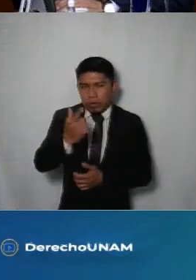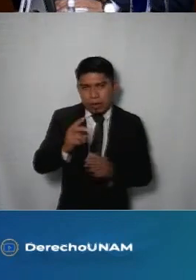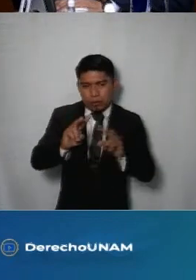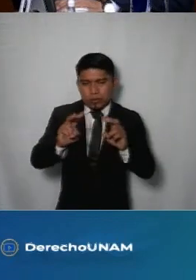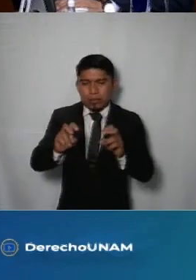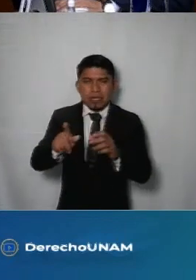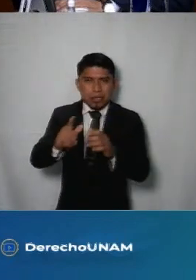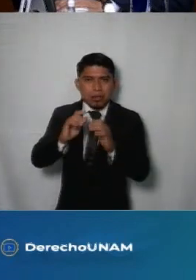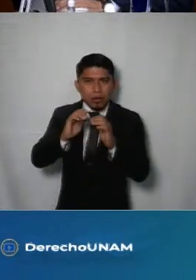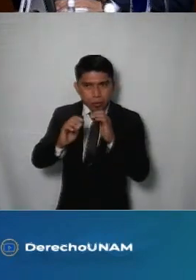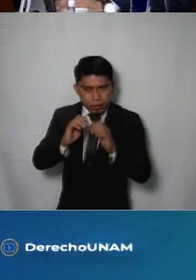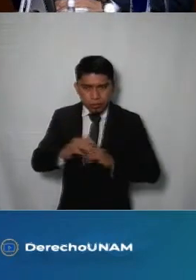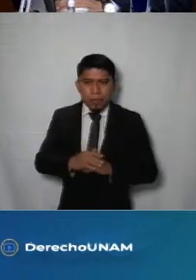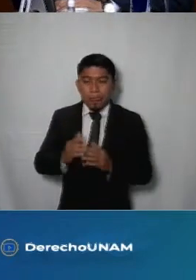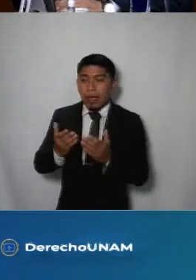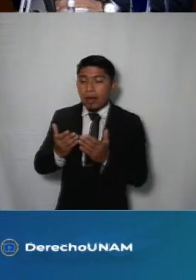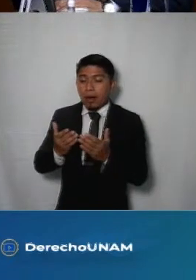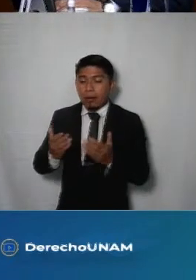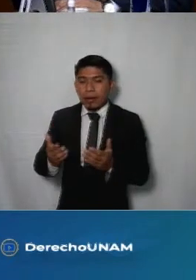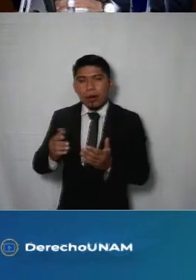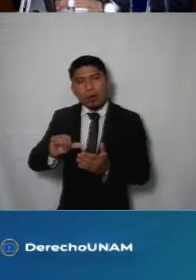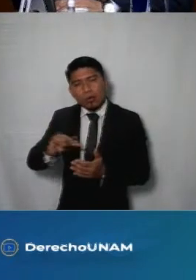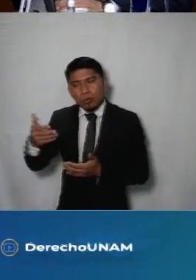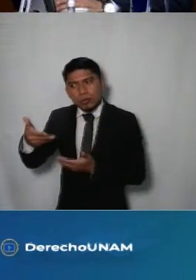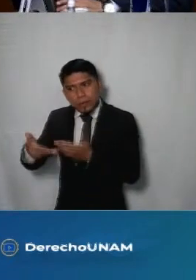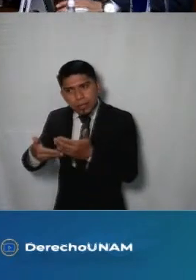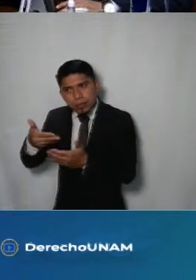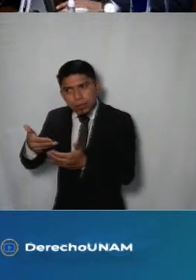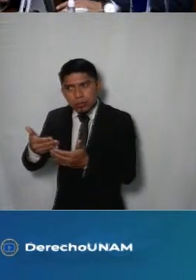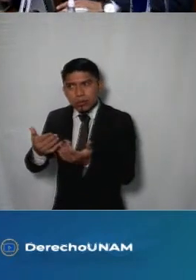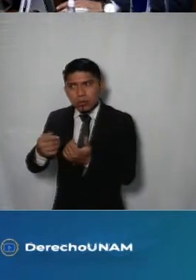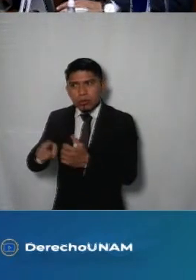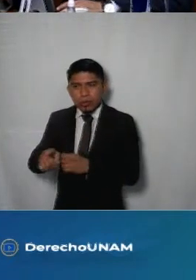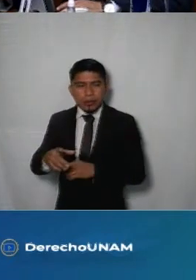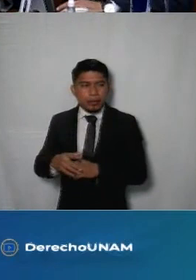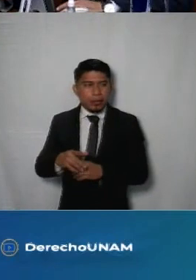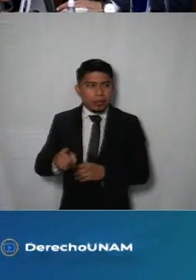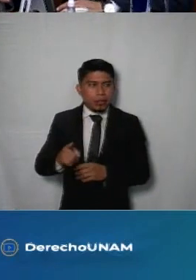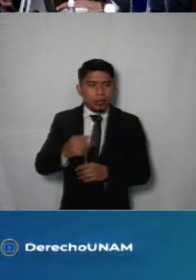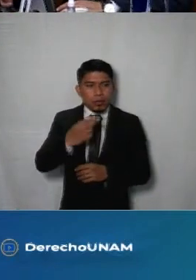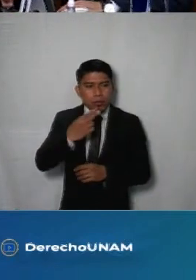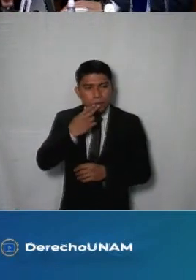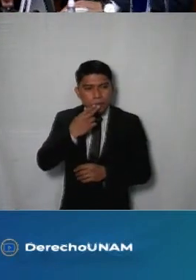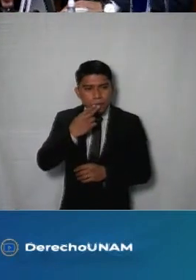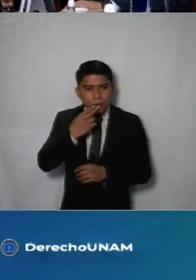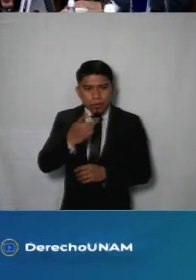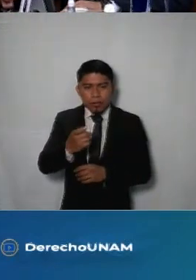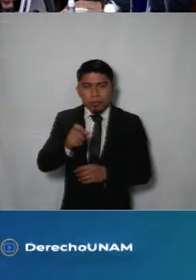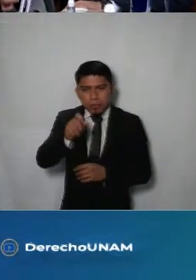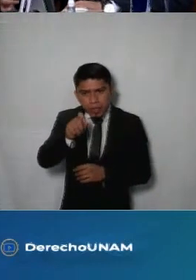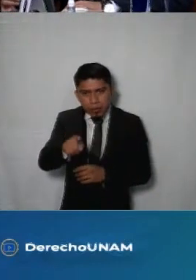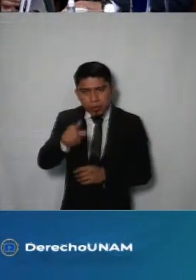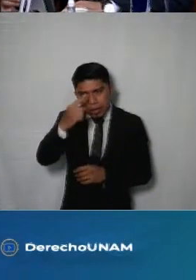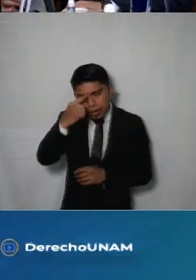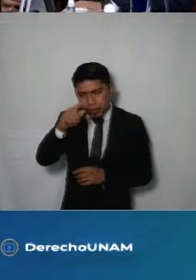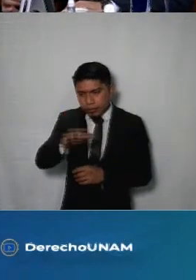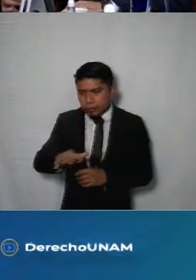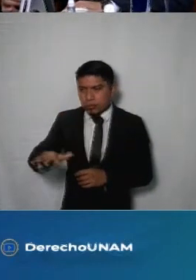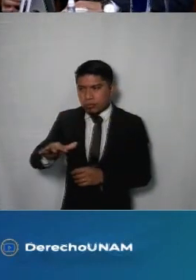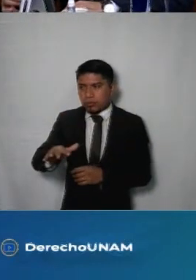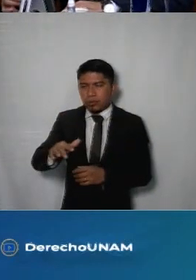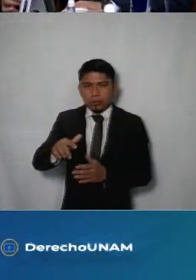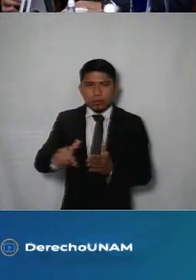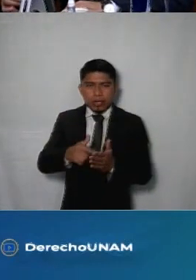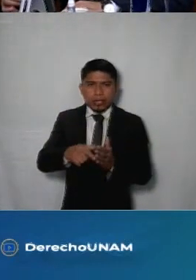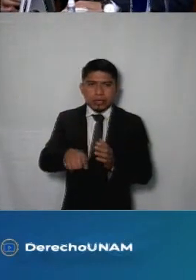los temas de comunicación a otros servicios e instalaciones abiertos públicos y de uso público tanto en zonas urbanas